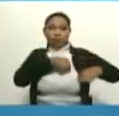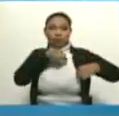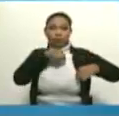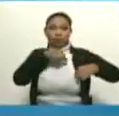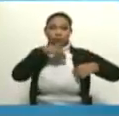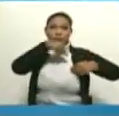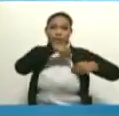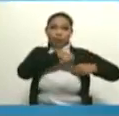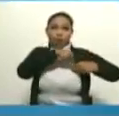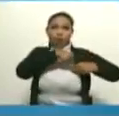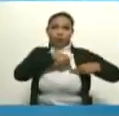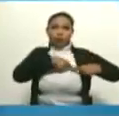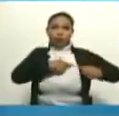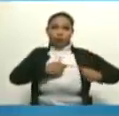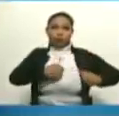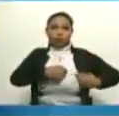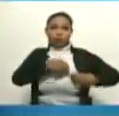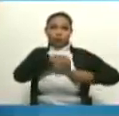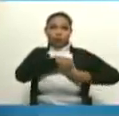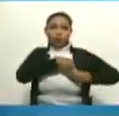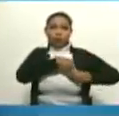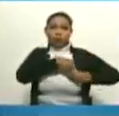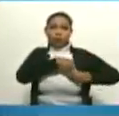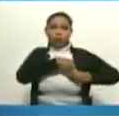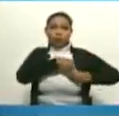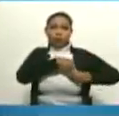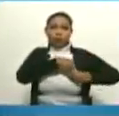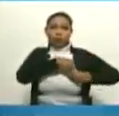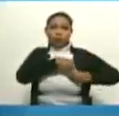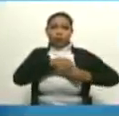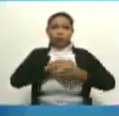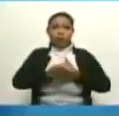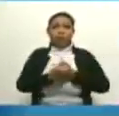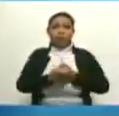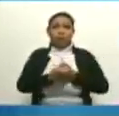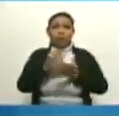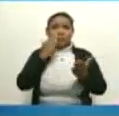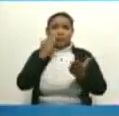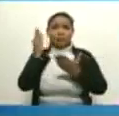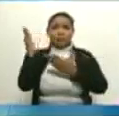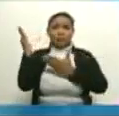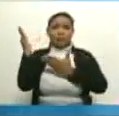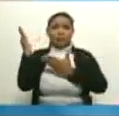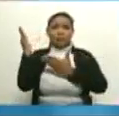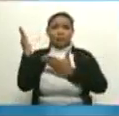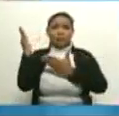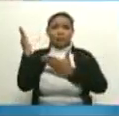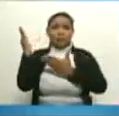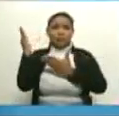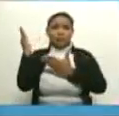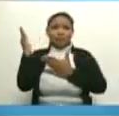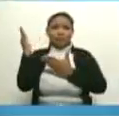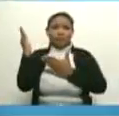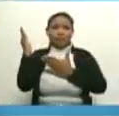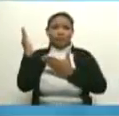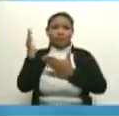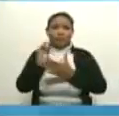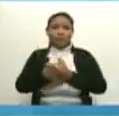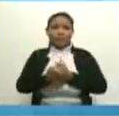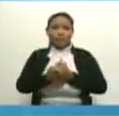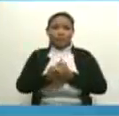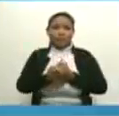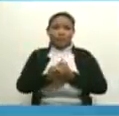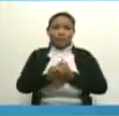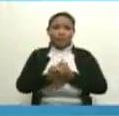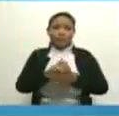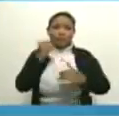corazón. Hay marcapasos de una cámara, hay marcapasos de dos cámaras, hay marcapasos de tres cámaras, y ya la tendencia que viene en